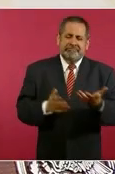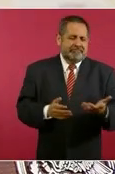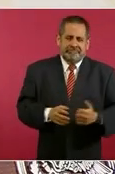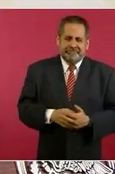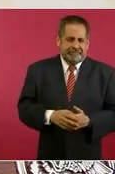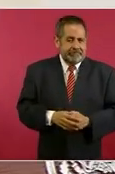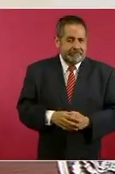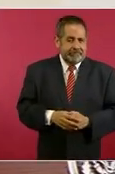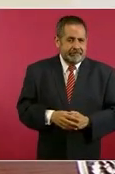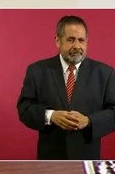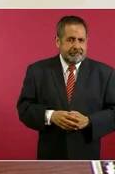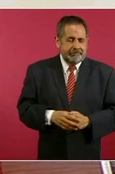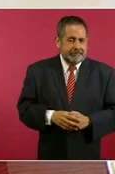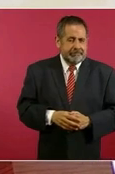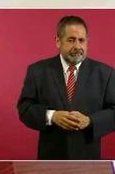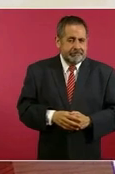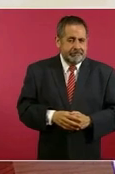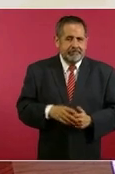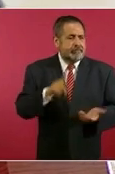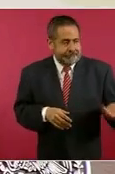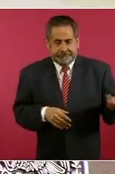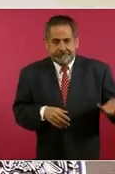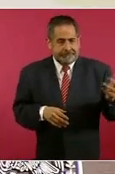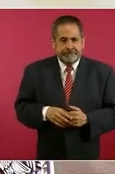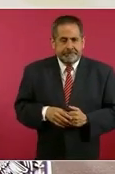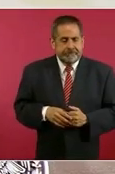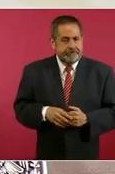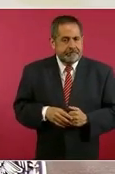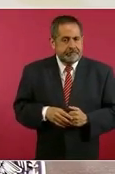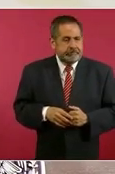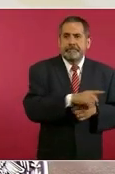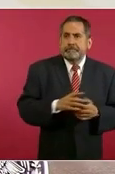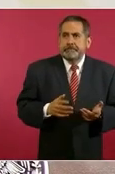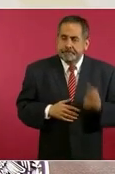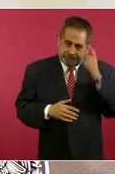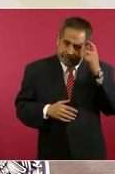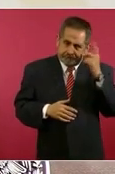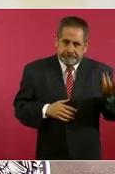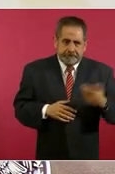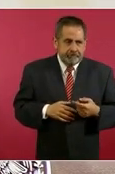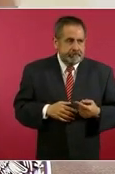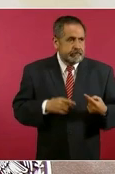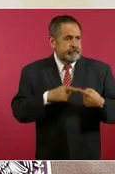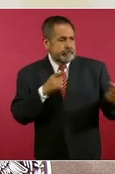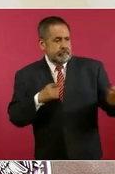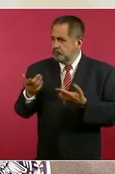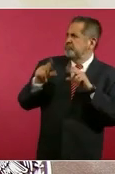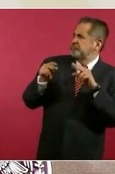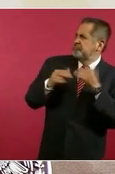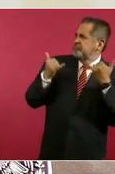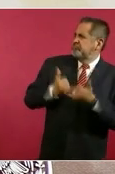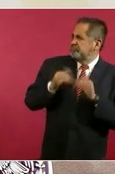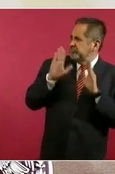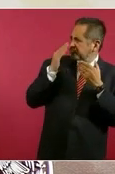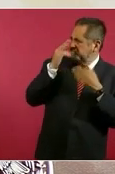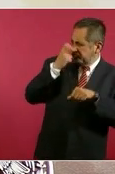leen. Porque hay un grado de irracionalidad que les produce la oposición a lo que estamos haciendo. Que